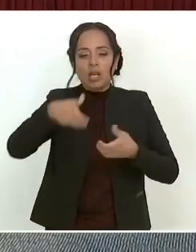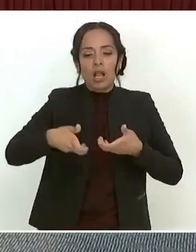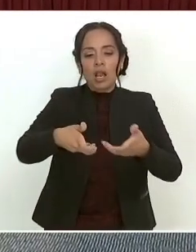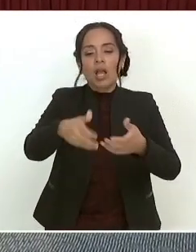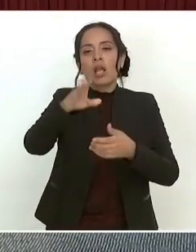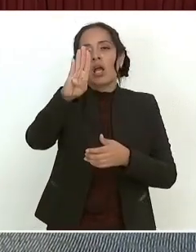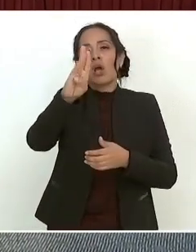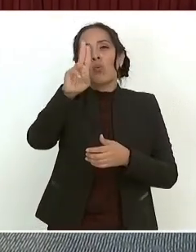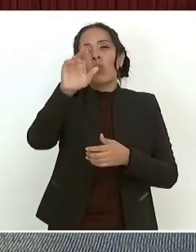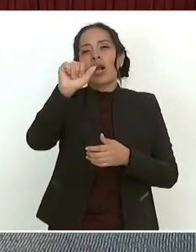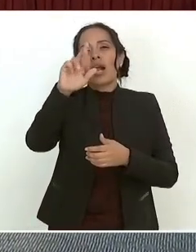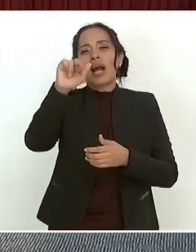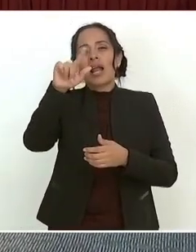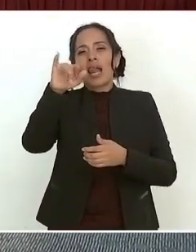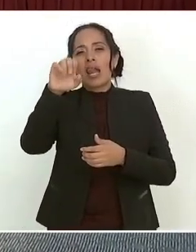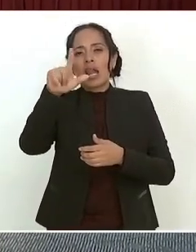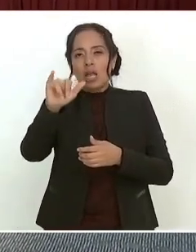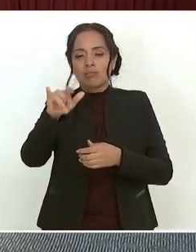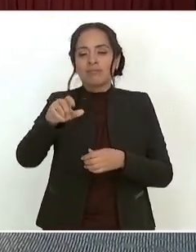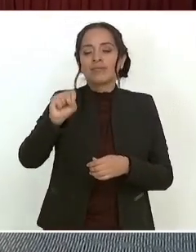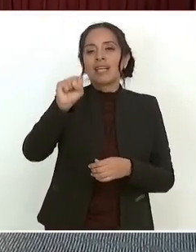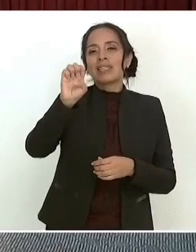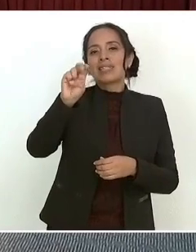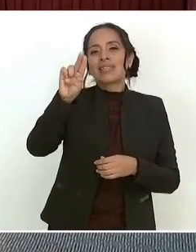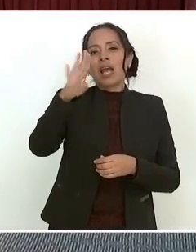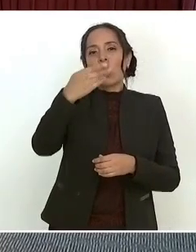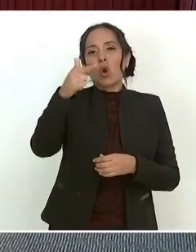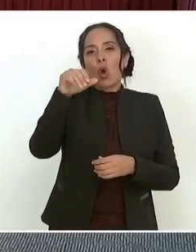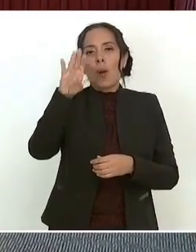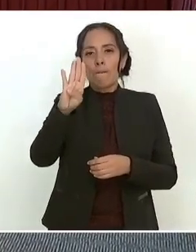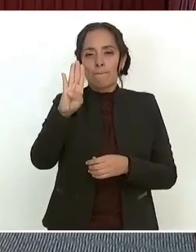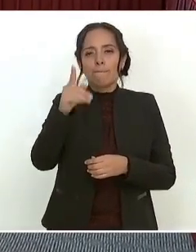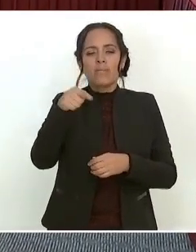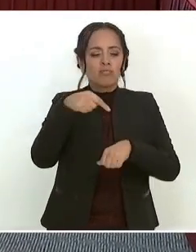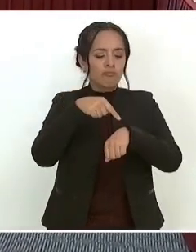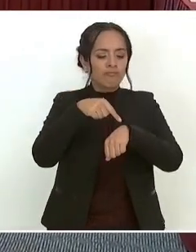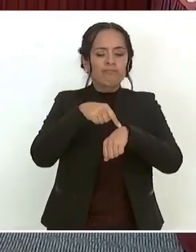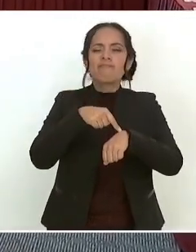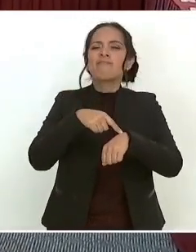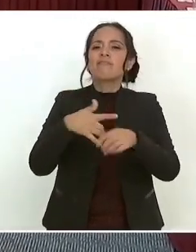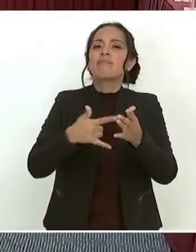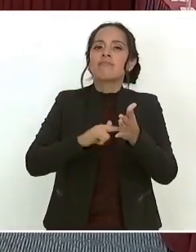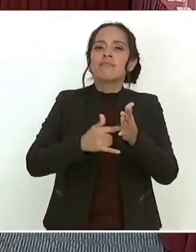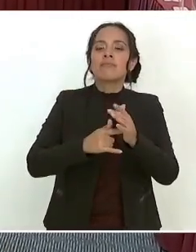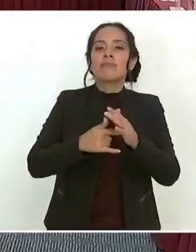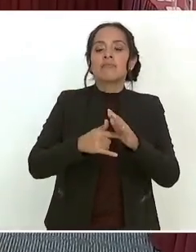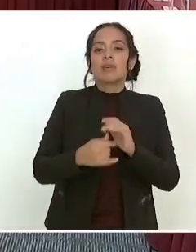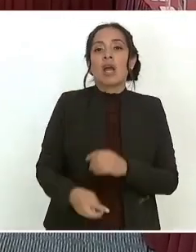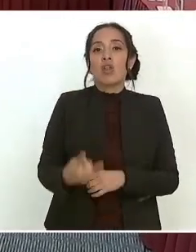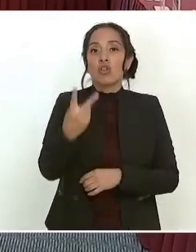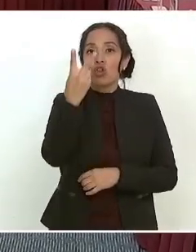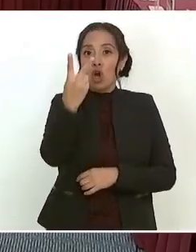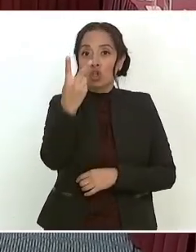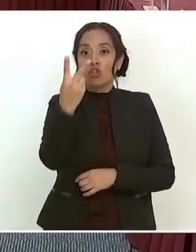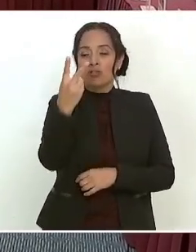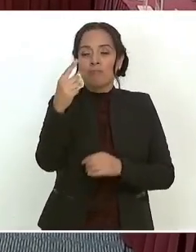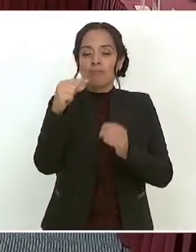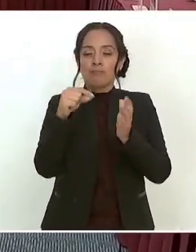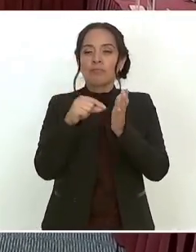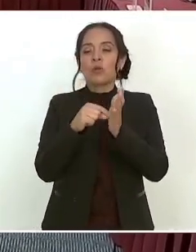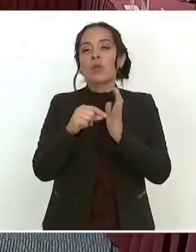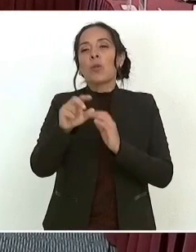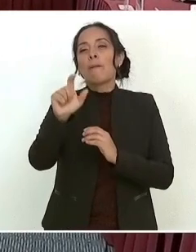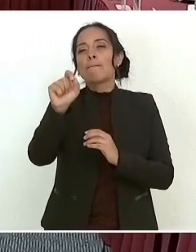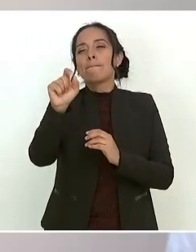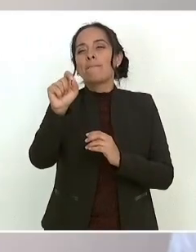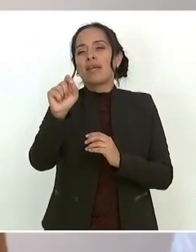esta la Secretaría de Gobernación, siendo las 14 horas con 25 minutos